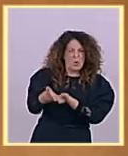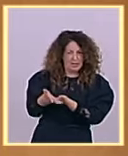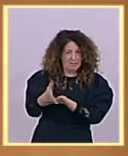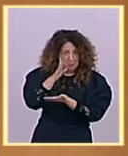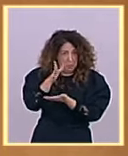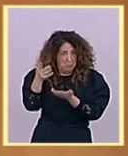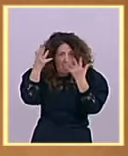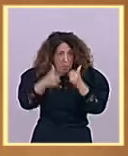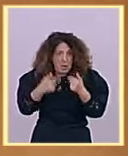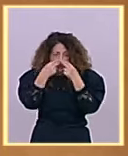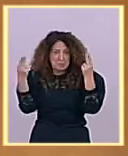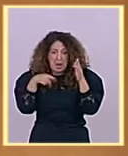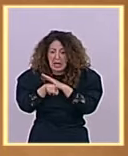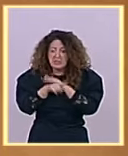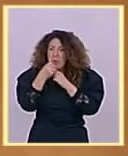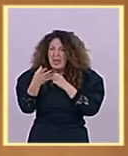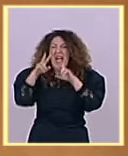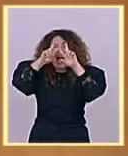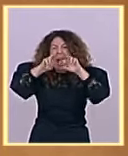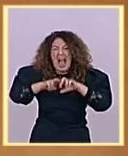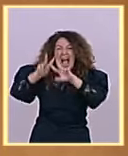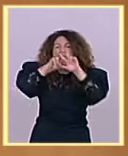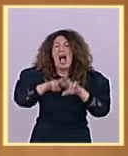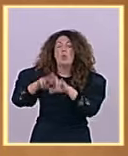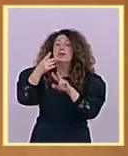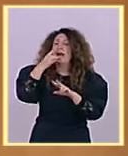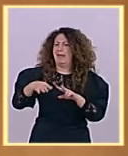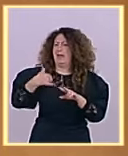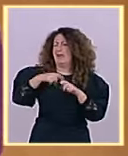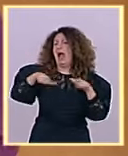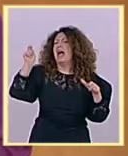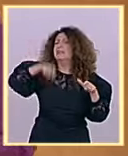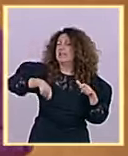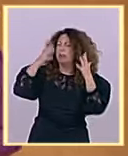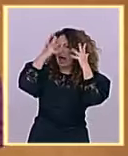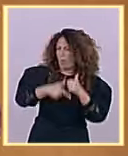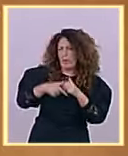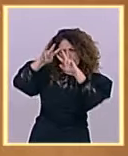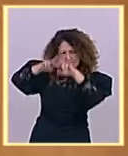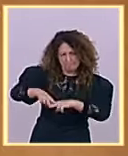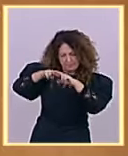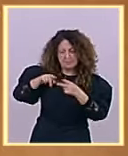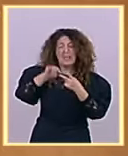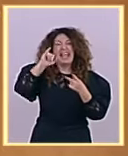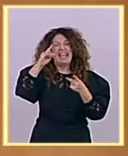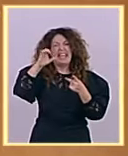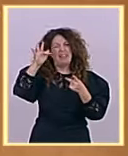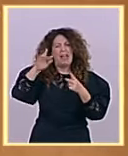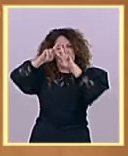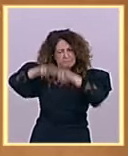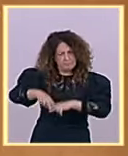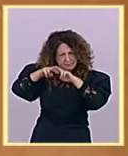de Cuentas, que están auditadas por la IREF, que están auditadas por el conjunto de los organismos. Pero ¿saben qué?